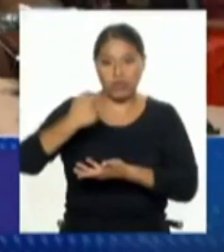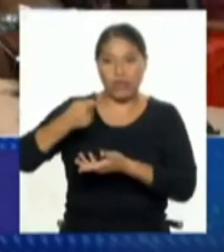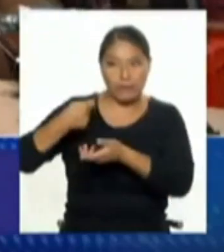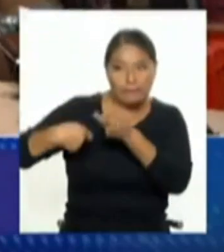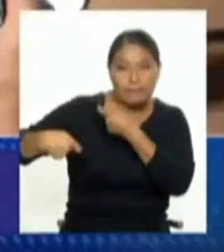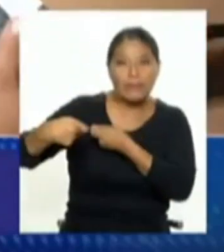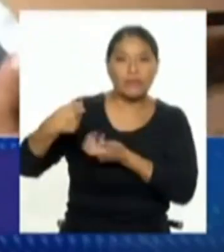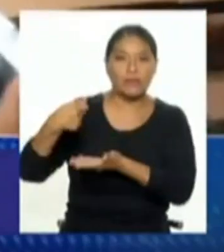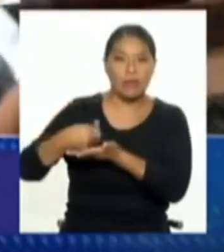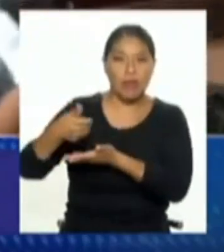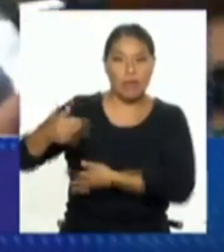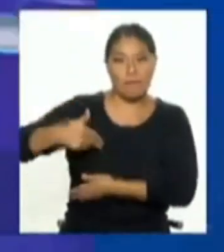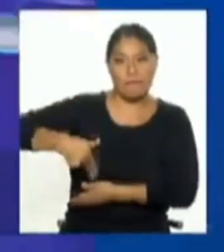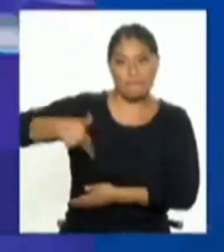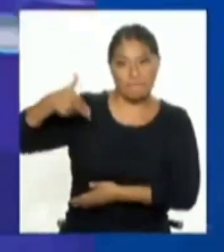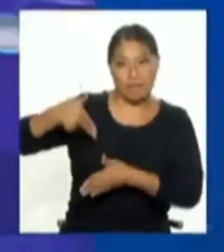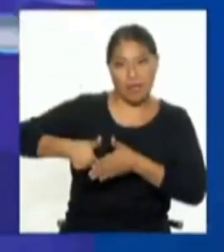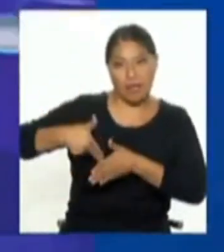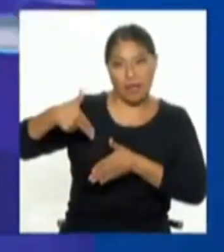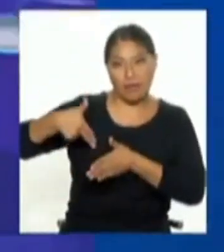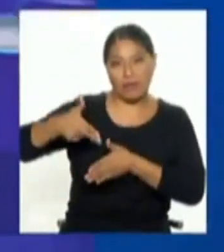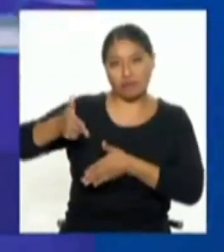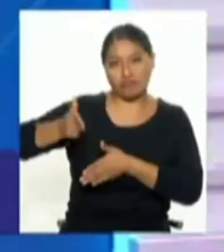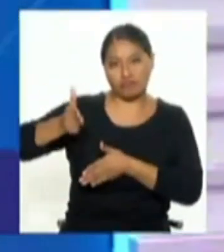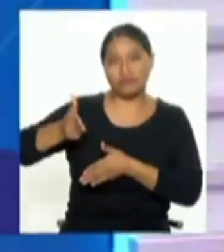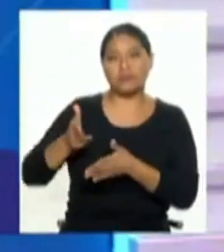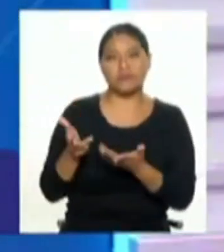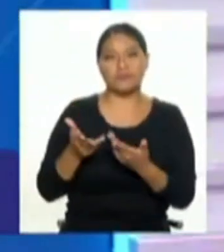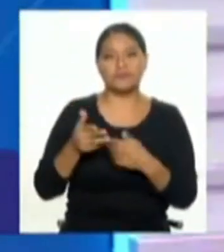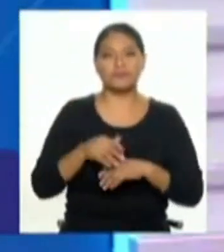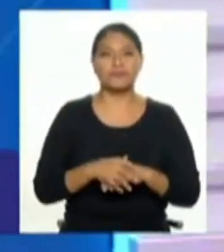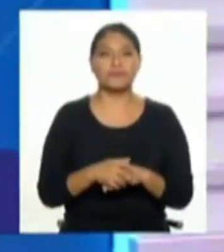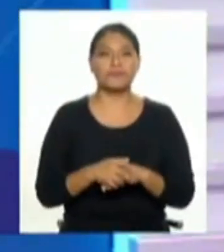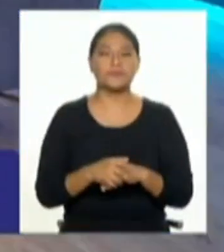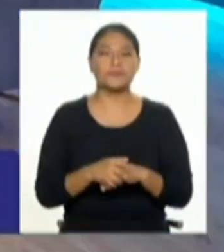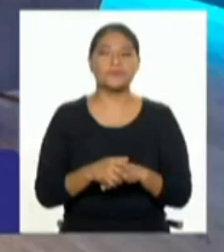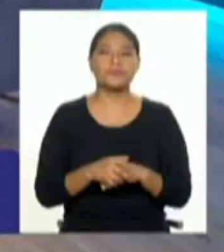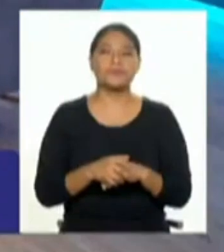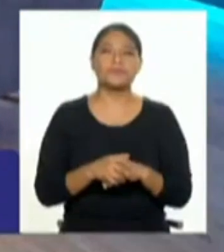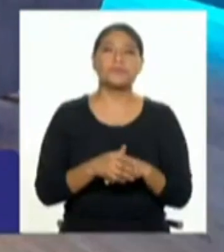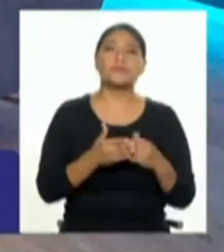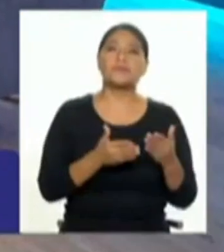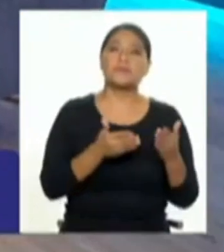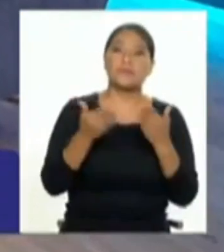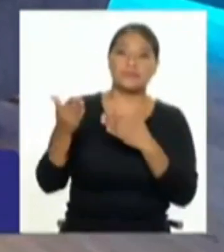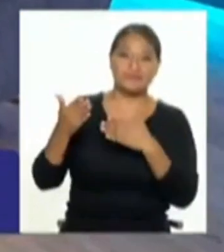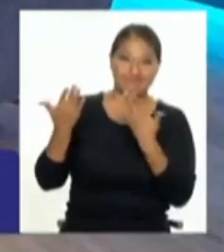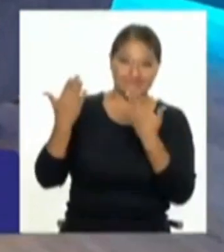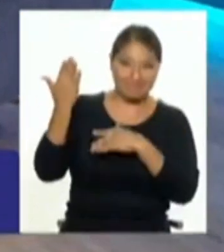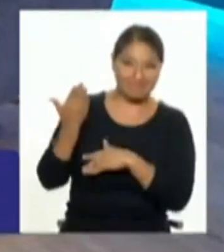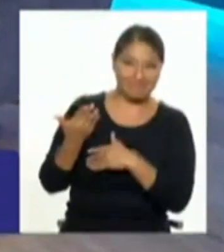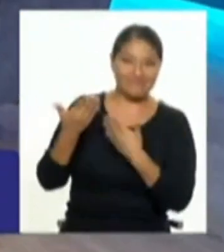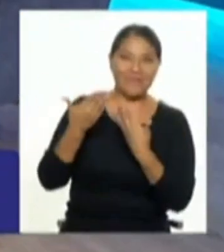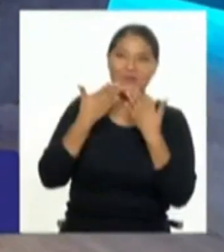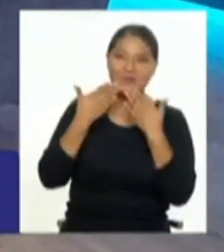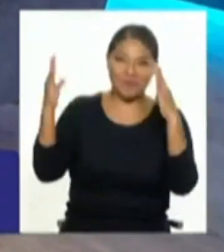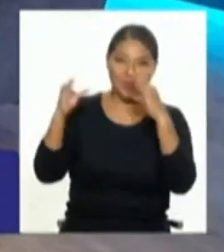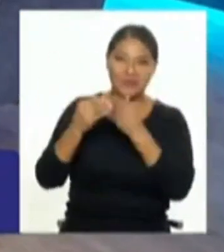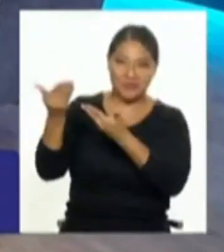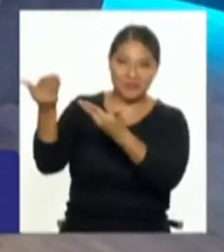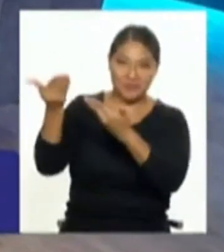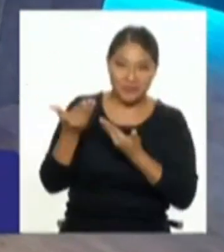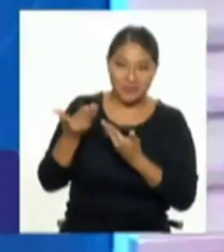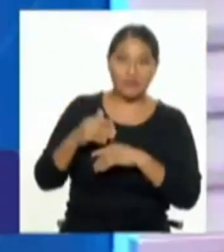es eso muy común, pero es también parte del problema. Claro. Vanessa, tú nos estás siguiendo ahí desde su bienvenida, buenas noches.